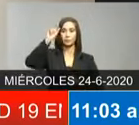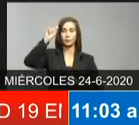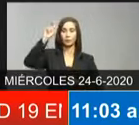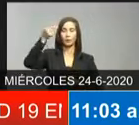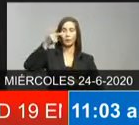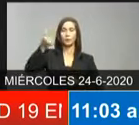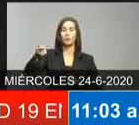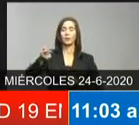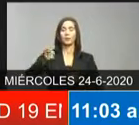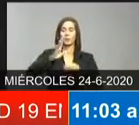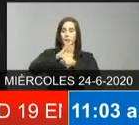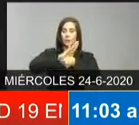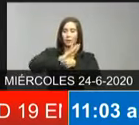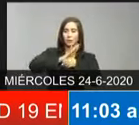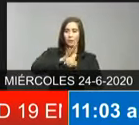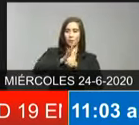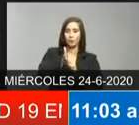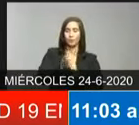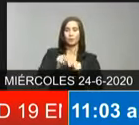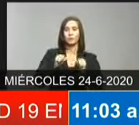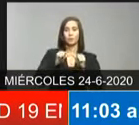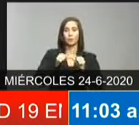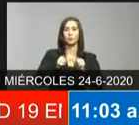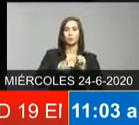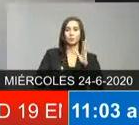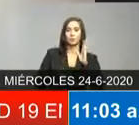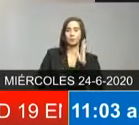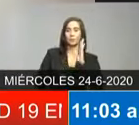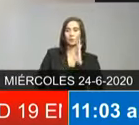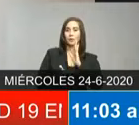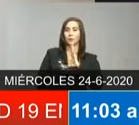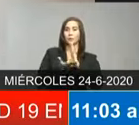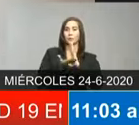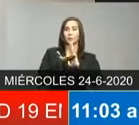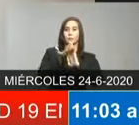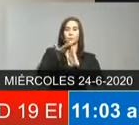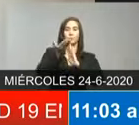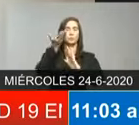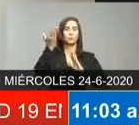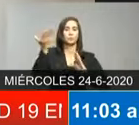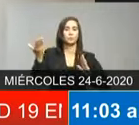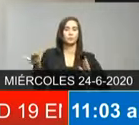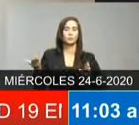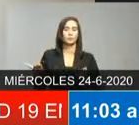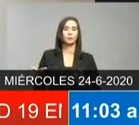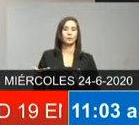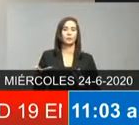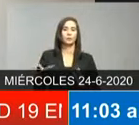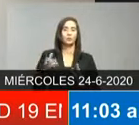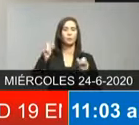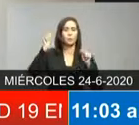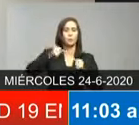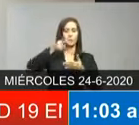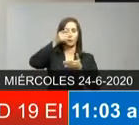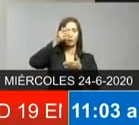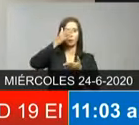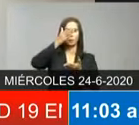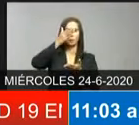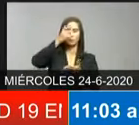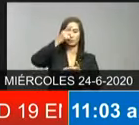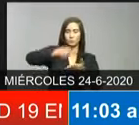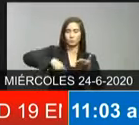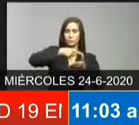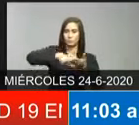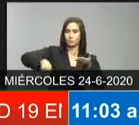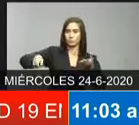llegan hasta un punto un punto muy profundo suspender las elecciones? Gracias